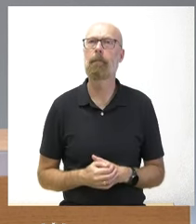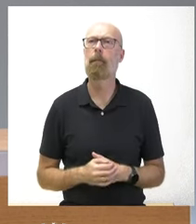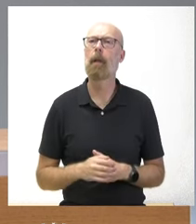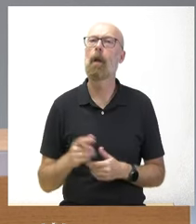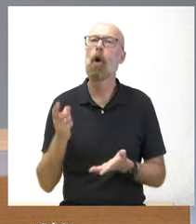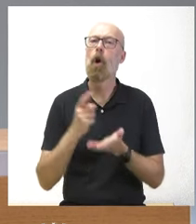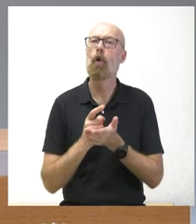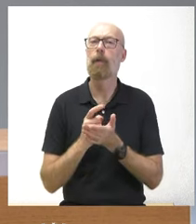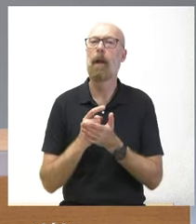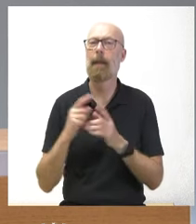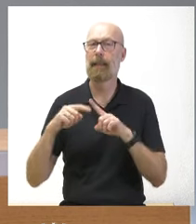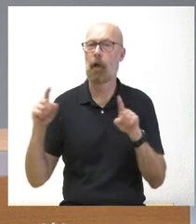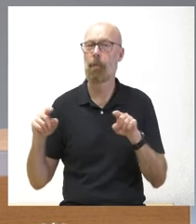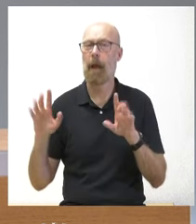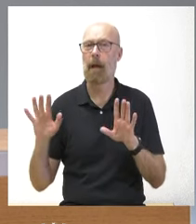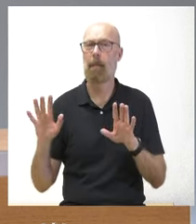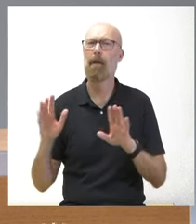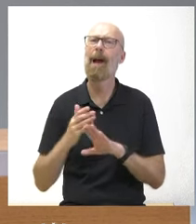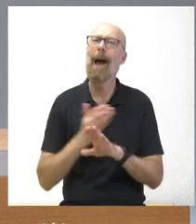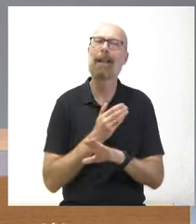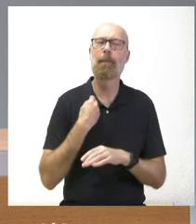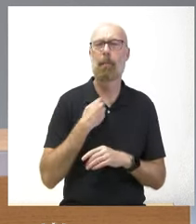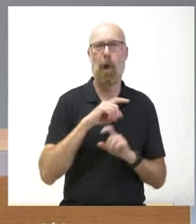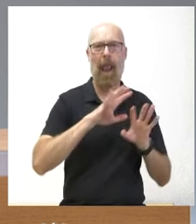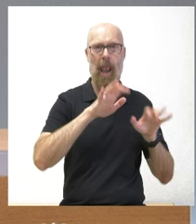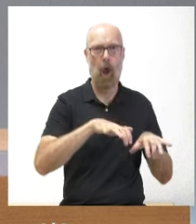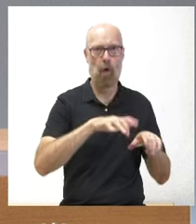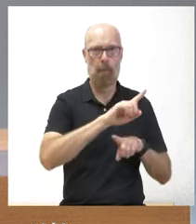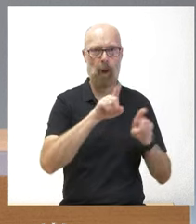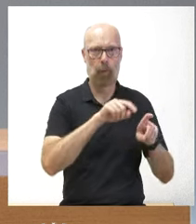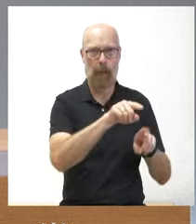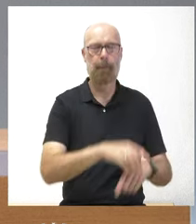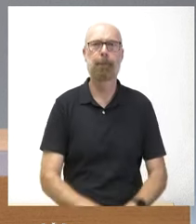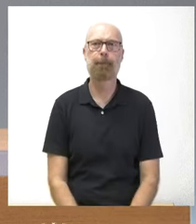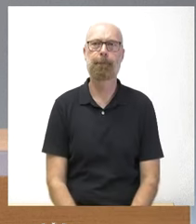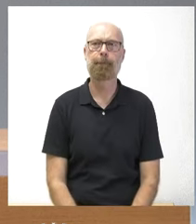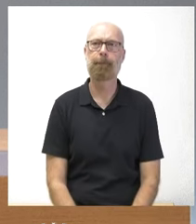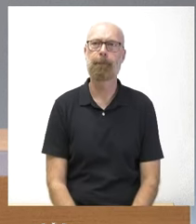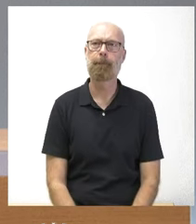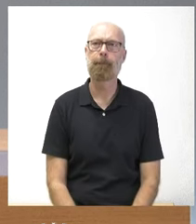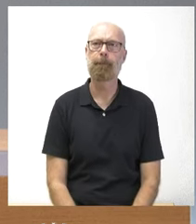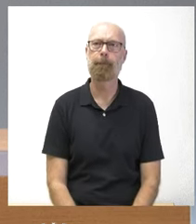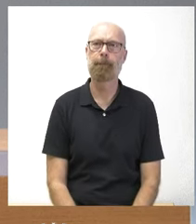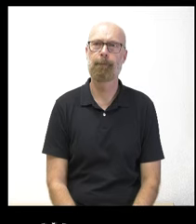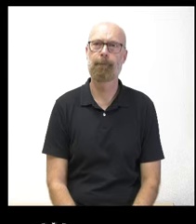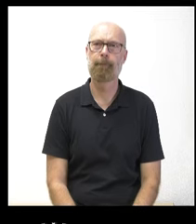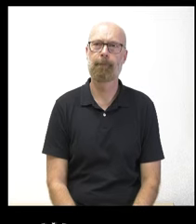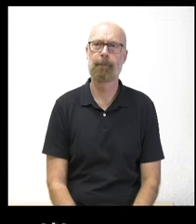damos la palabra a Elizabeth Alba de y León que es la tercera interviniente hoy adelante Elizabeth buenos días